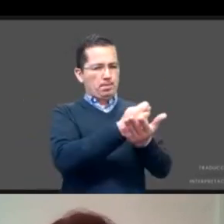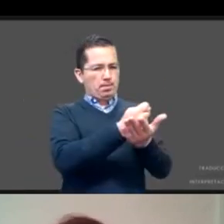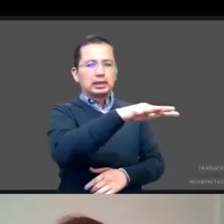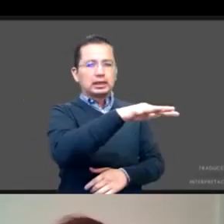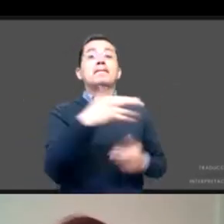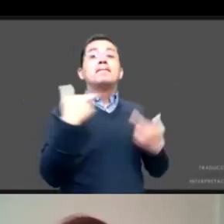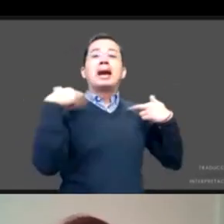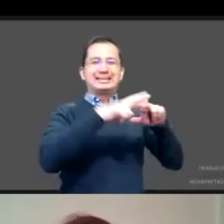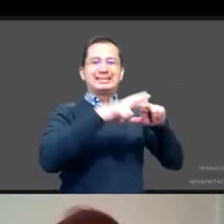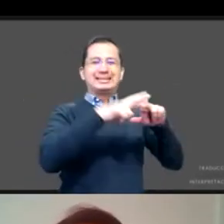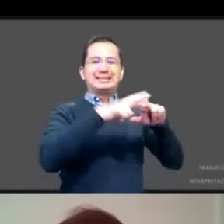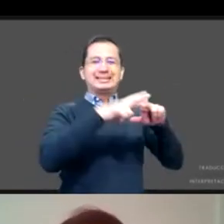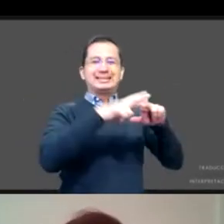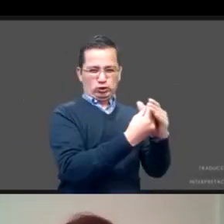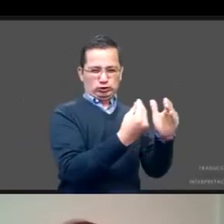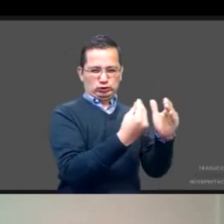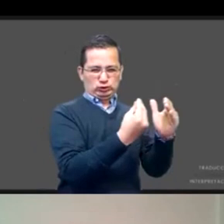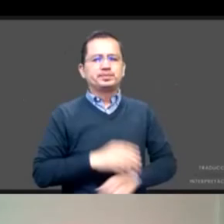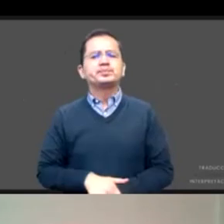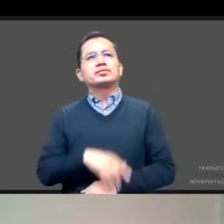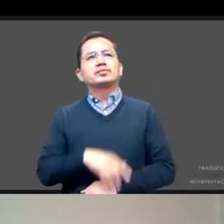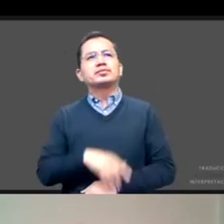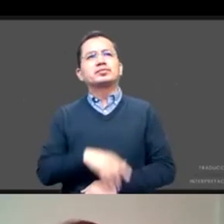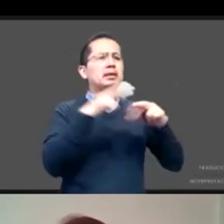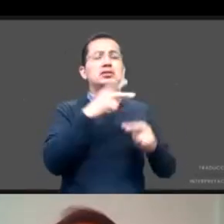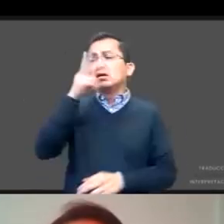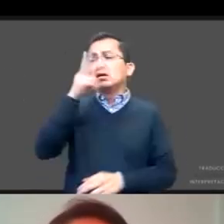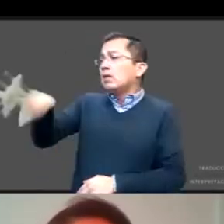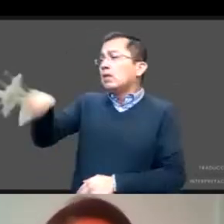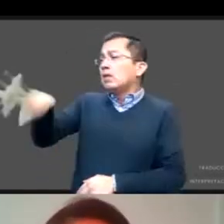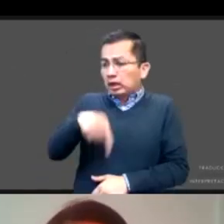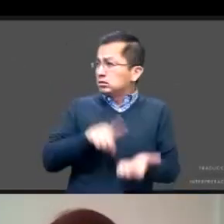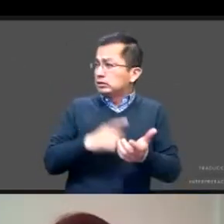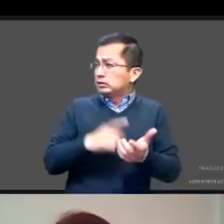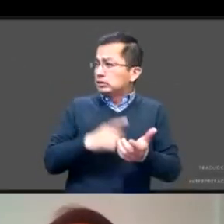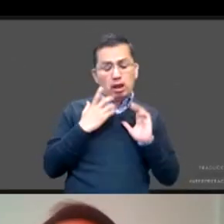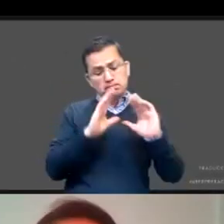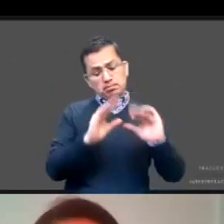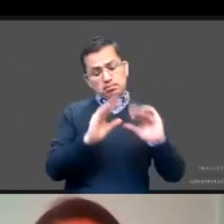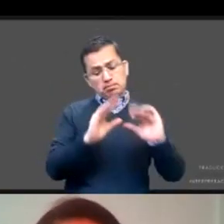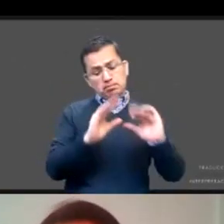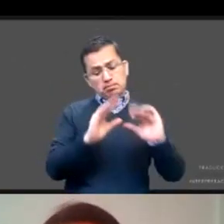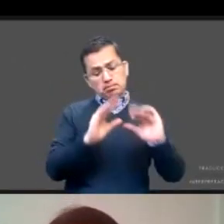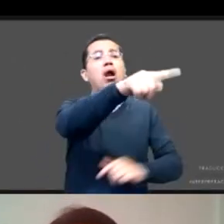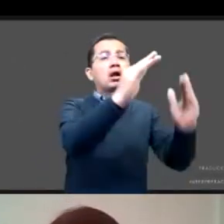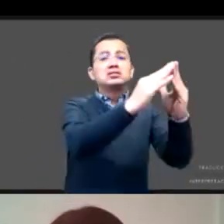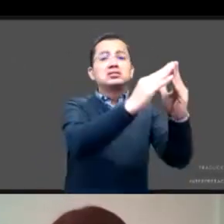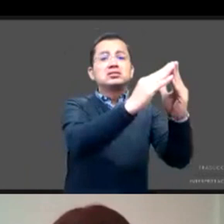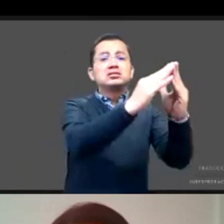puedo yo dar herramientas y al final allá afuera ellos integran al crimen organizado y al final en su casa le están pegando? O al final